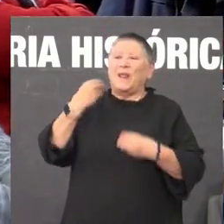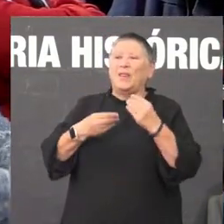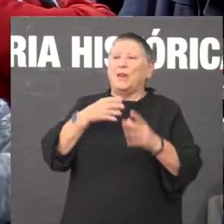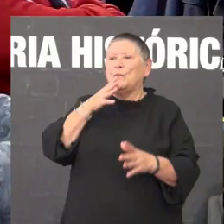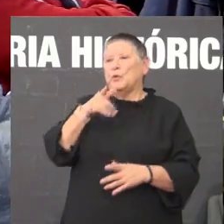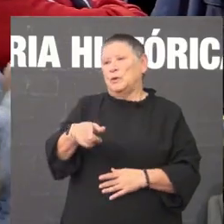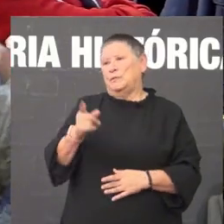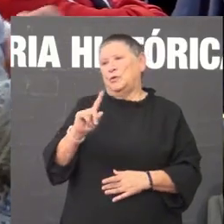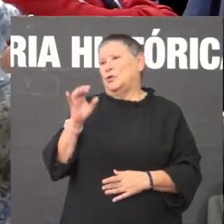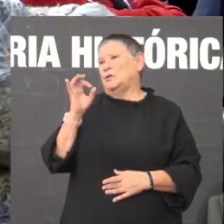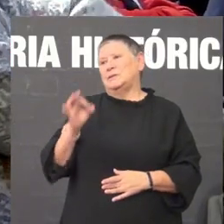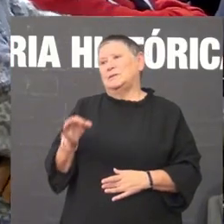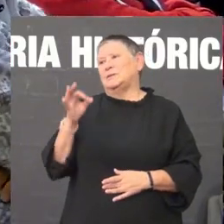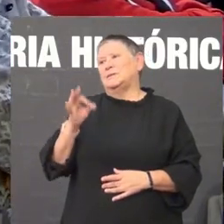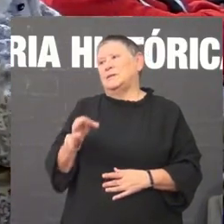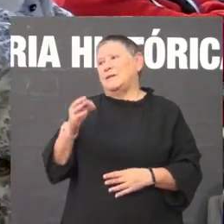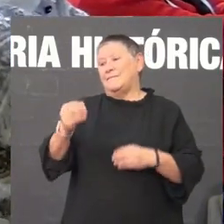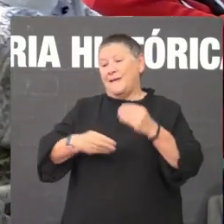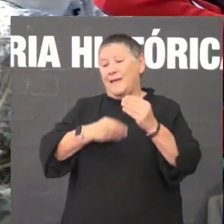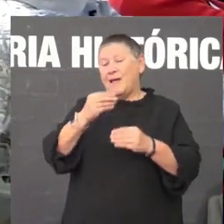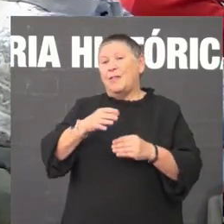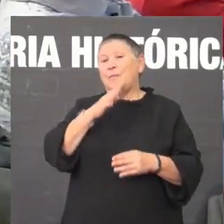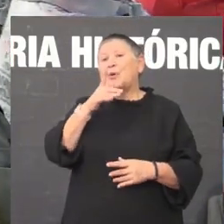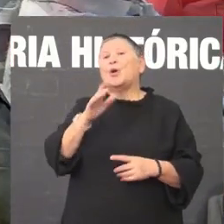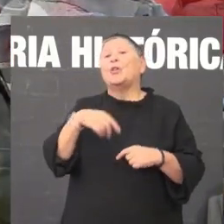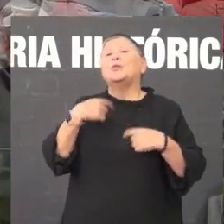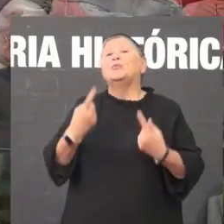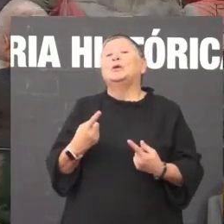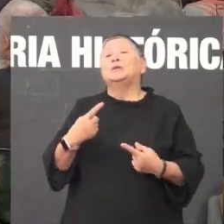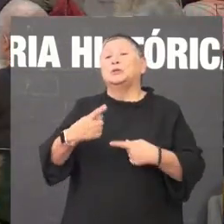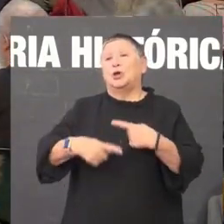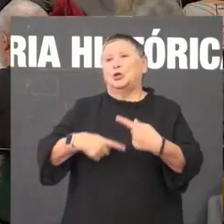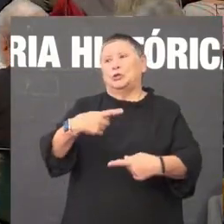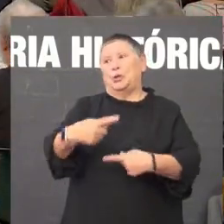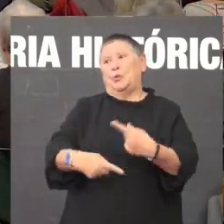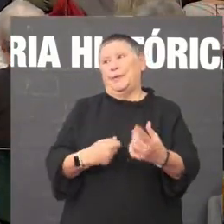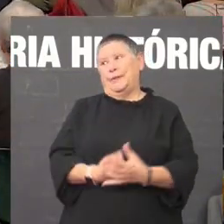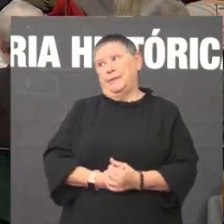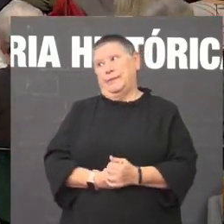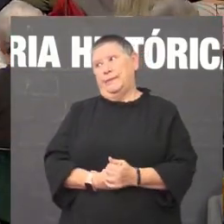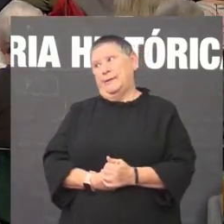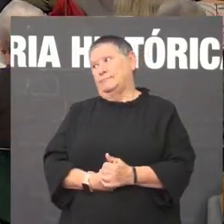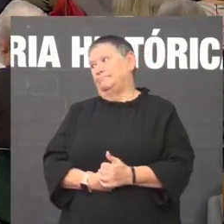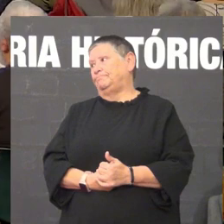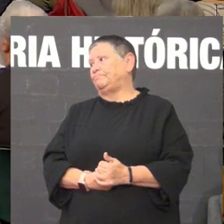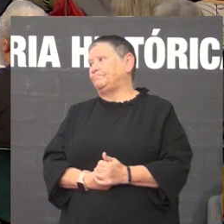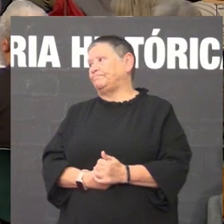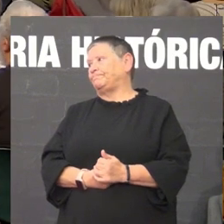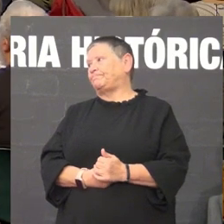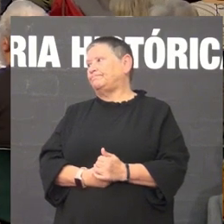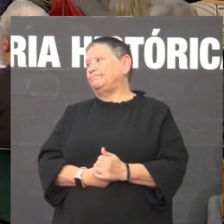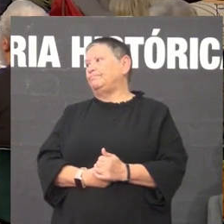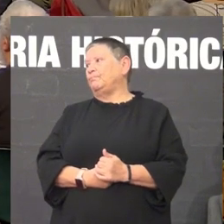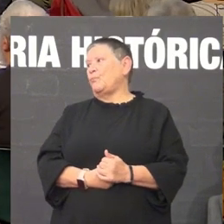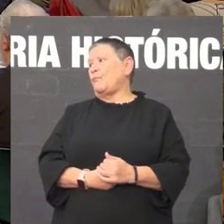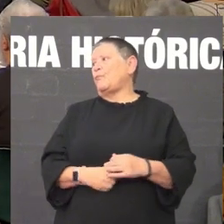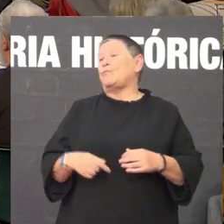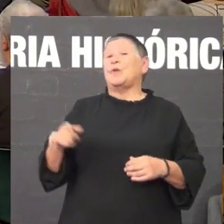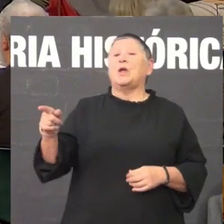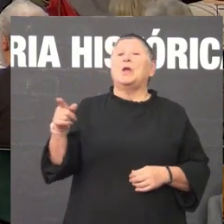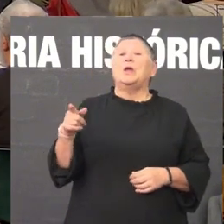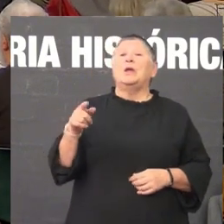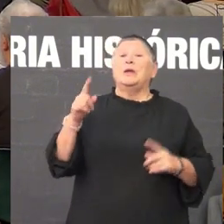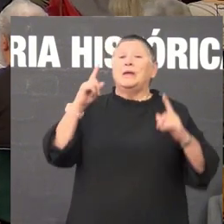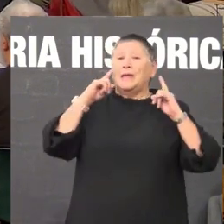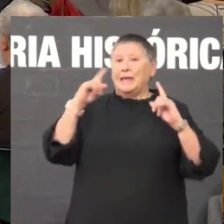acto sempre se mide polas súas consecuencias podemos ir á seguinte por exemplo este caso